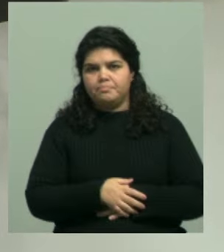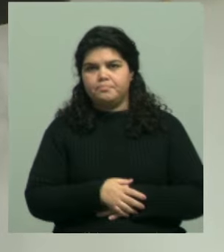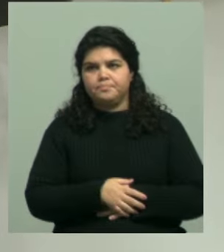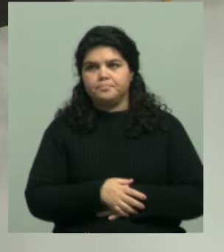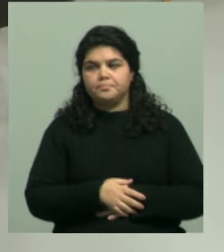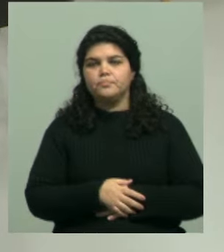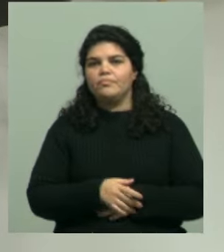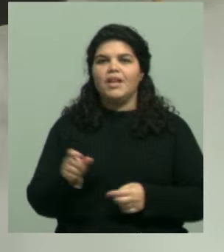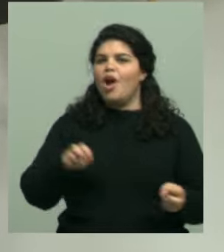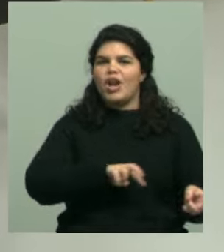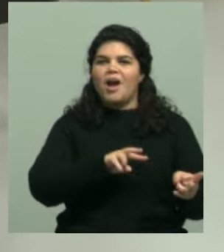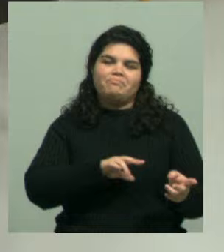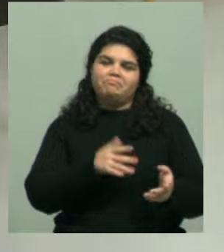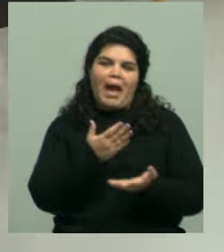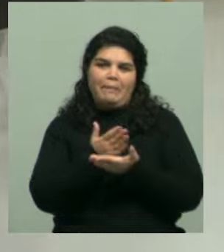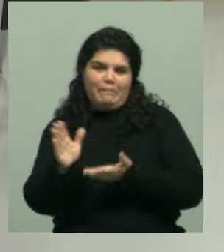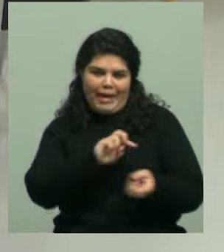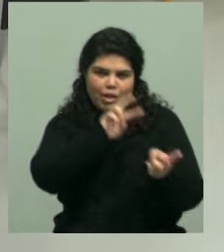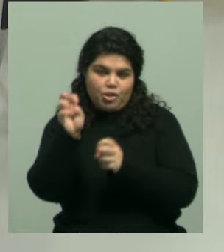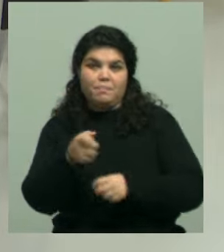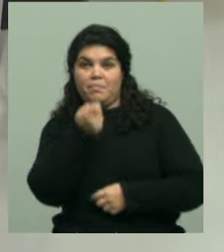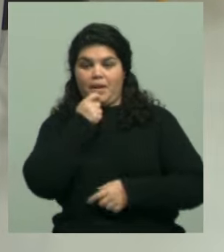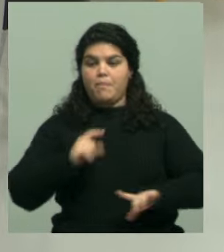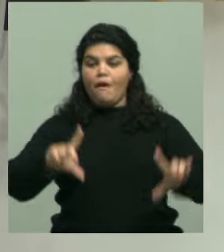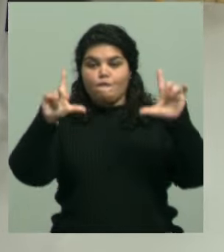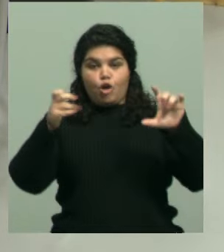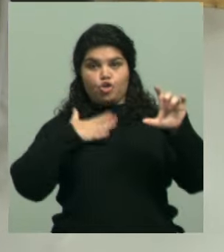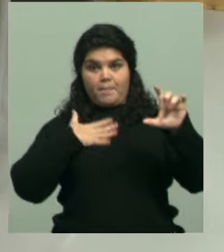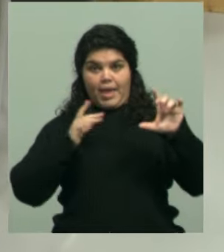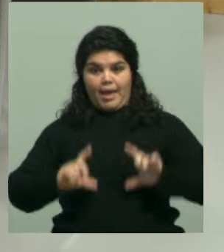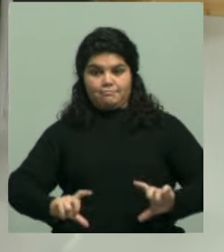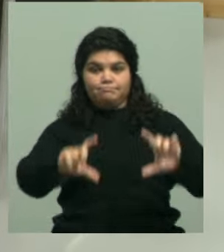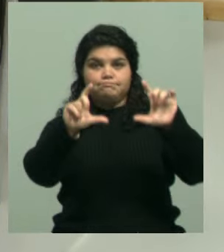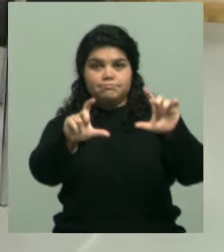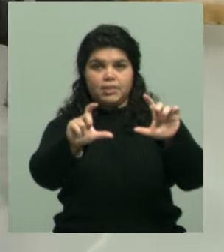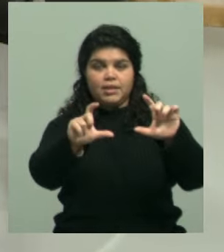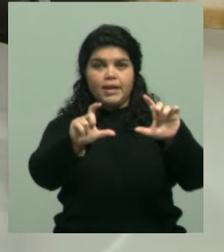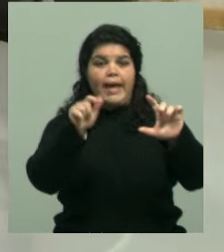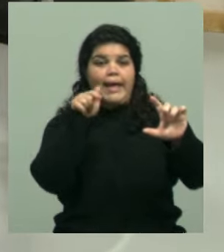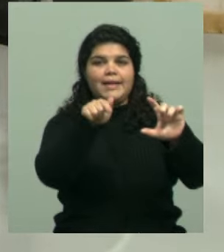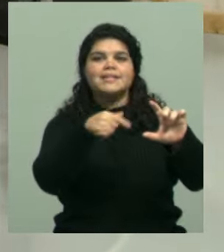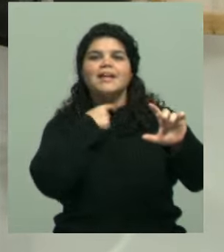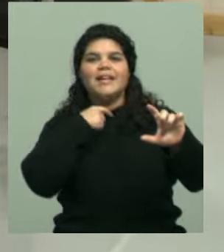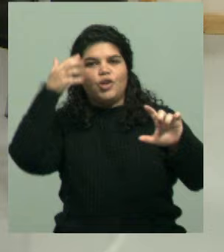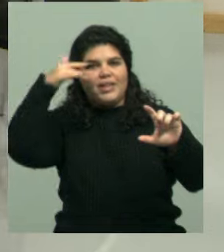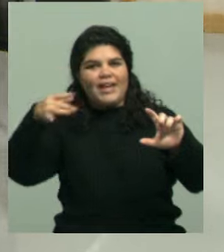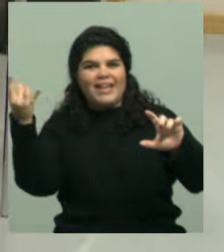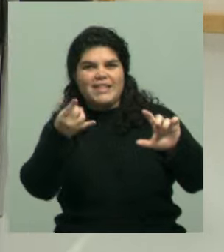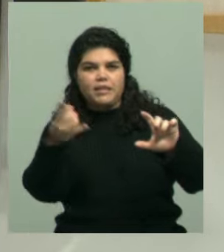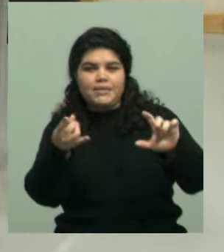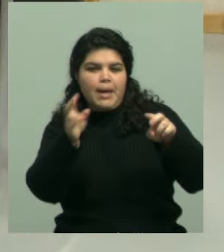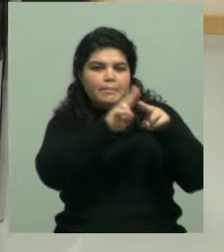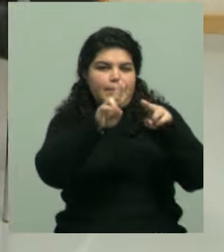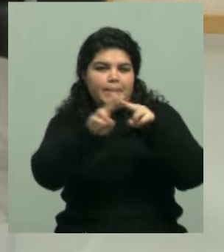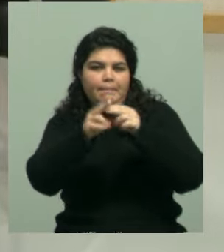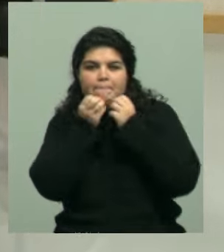plano, Eli, te pregunto. Por ejemplo, yo me saco una foto y quiero aplicar la inteligencia artificial para mejorarla. ¿Sí? ¿Se puede